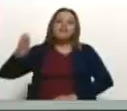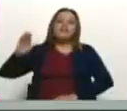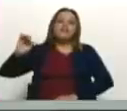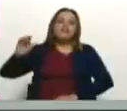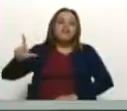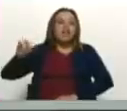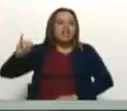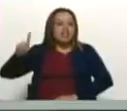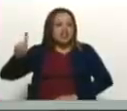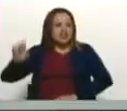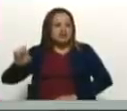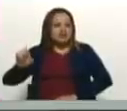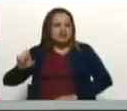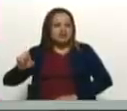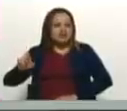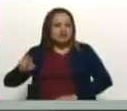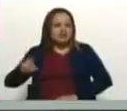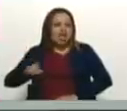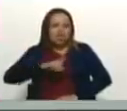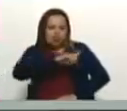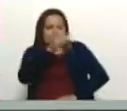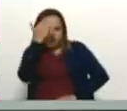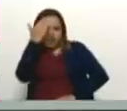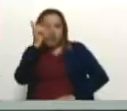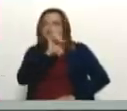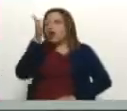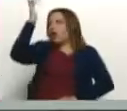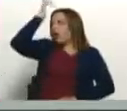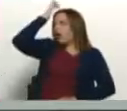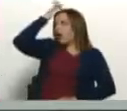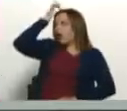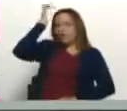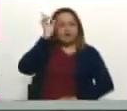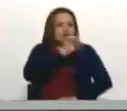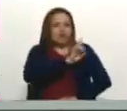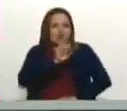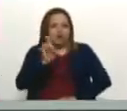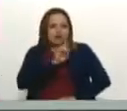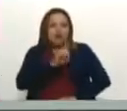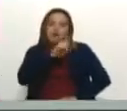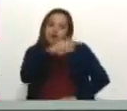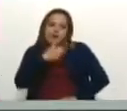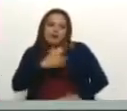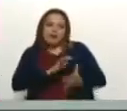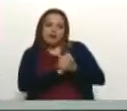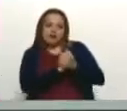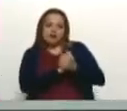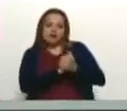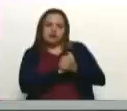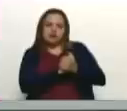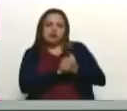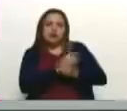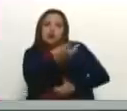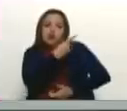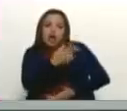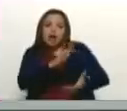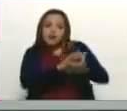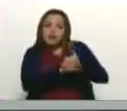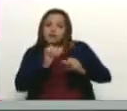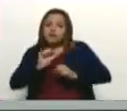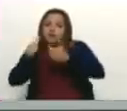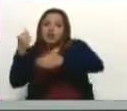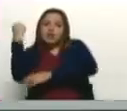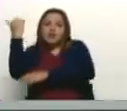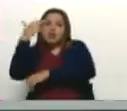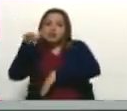no te caigas a coba, Gerardo Blei, no te dejes caer a coba, Gerardo Blei, tú eres mi amigo, somos amigos de la Asamblea Nacional